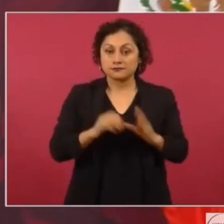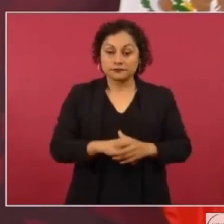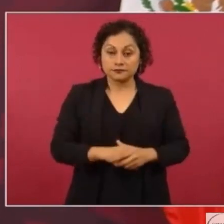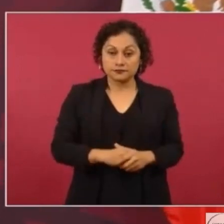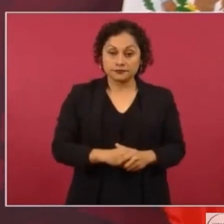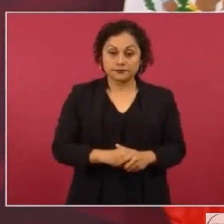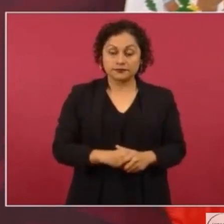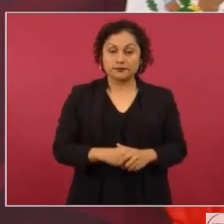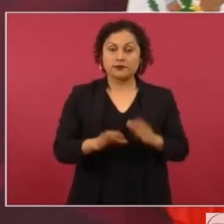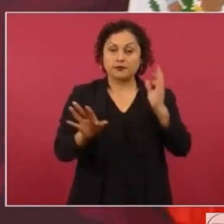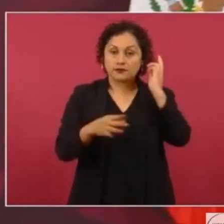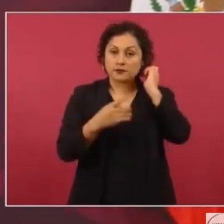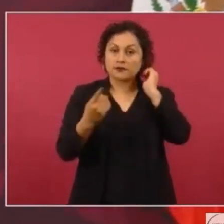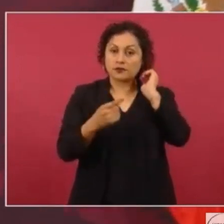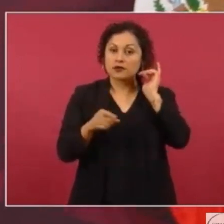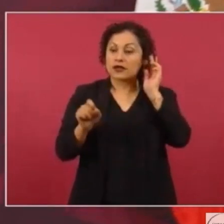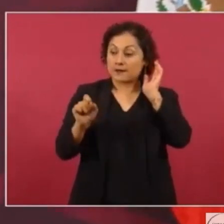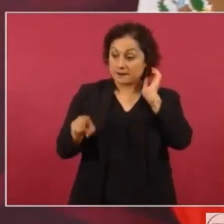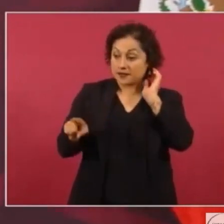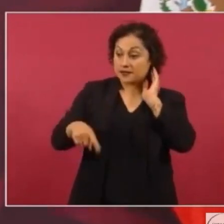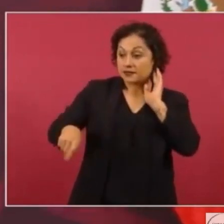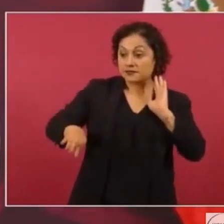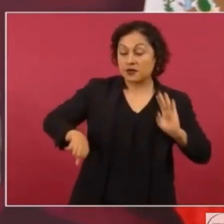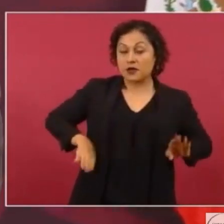porque son capaces de eso y demás.